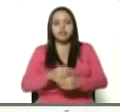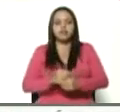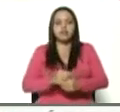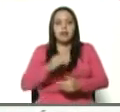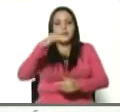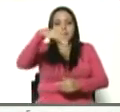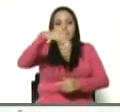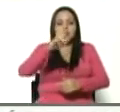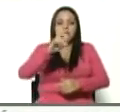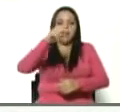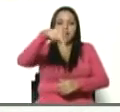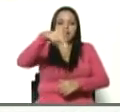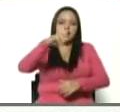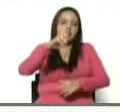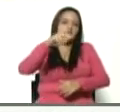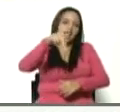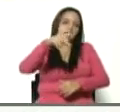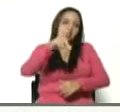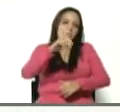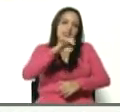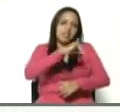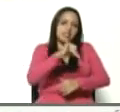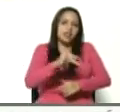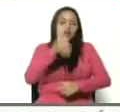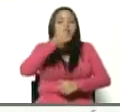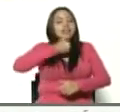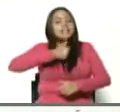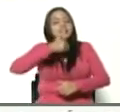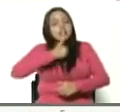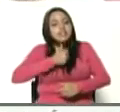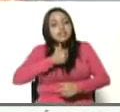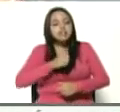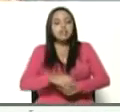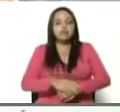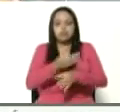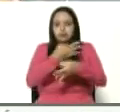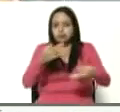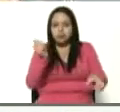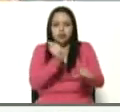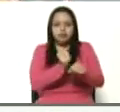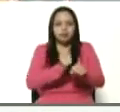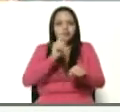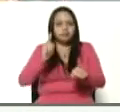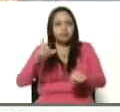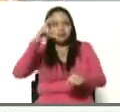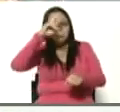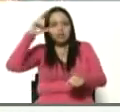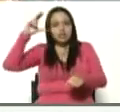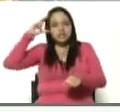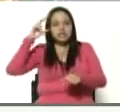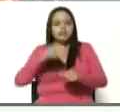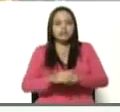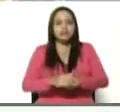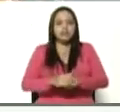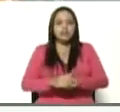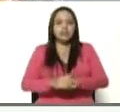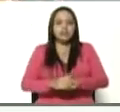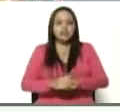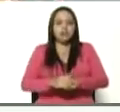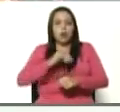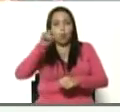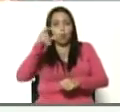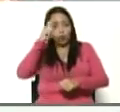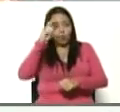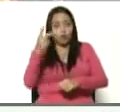paciencia, su calidad técnica. Al canciller, Jorge Arriaza, también. Los dos llevaron la